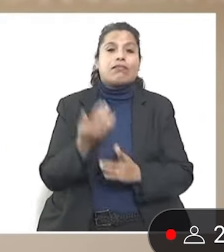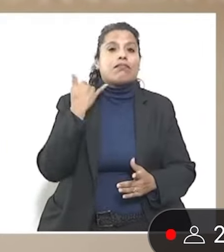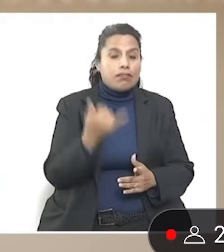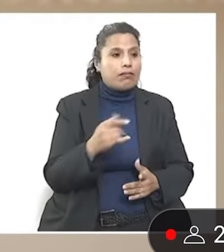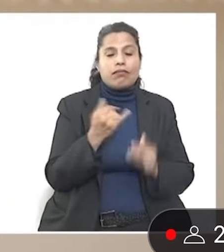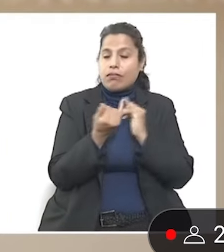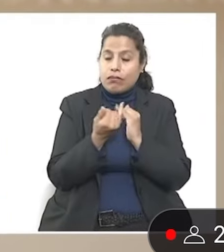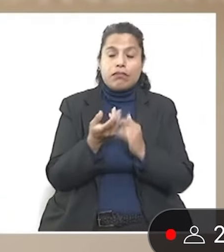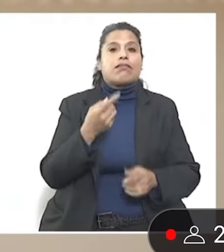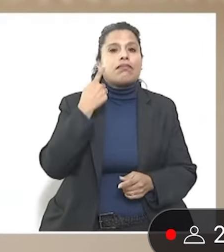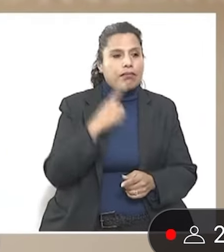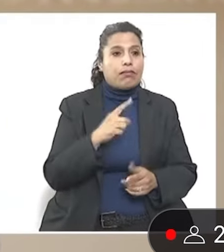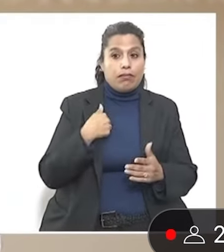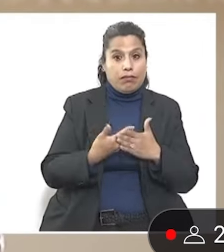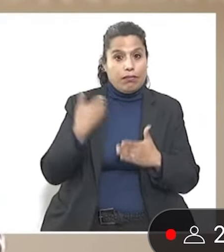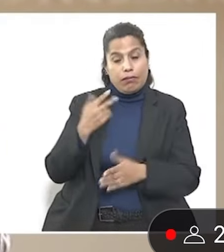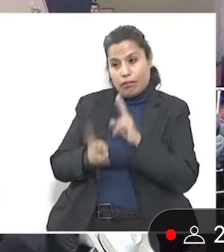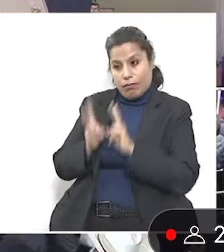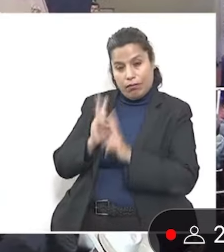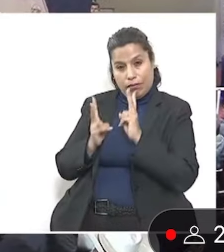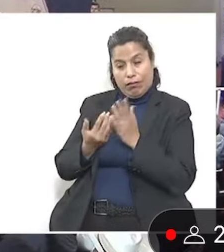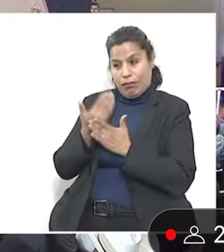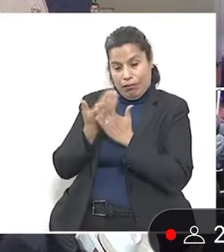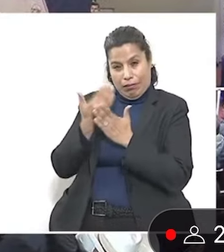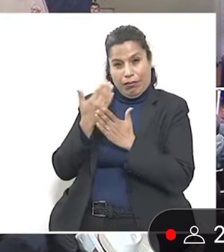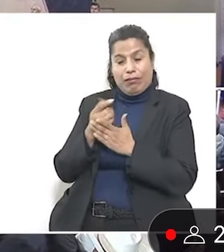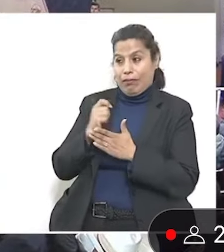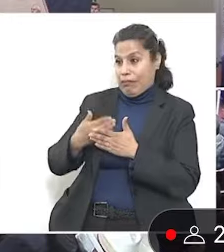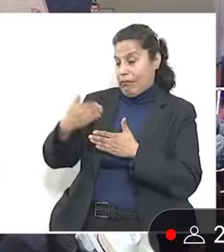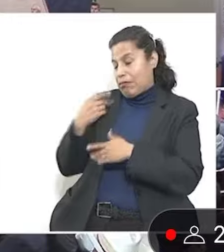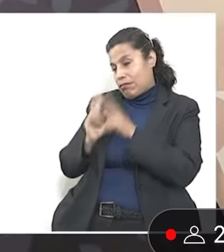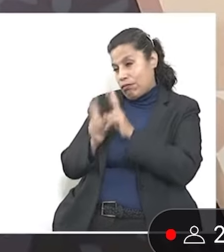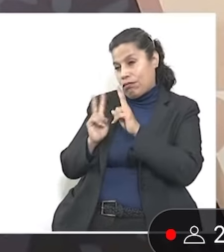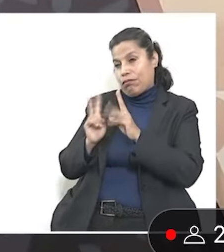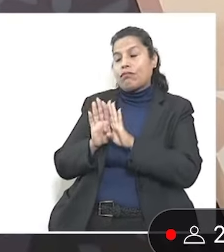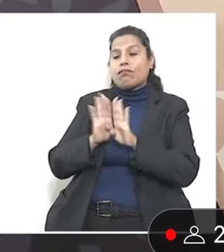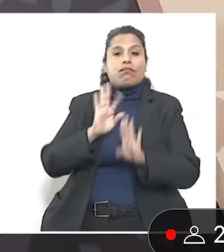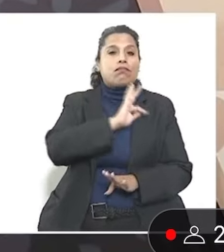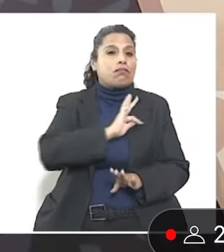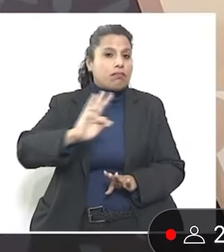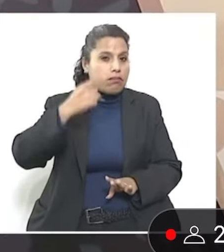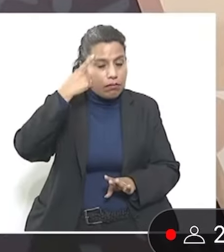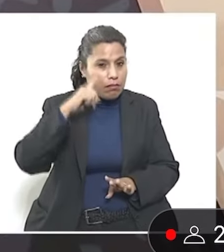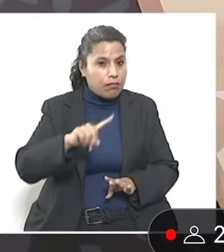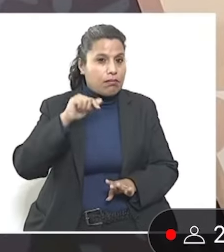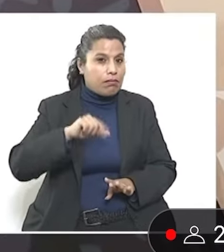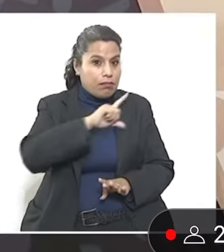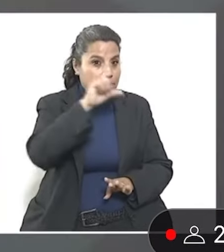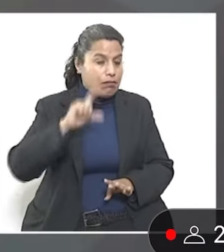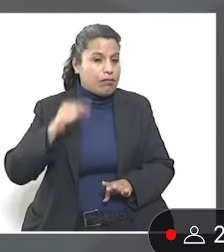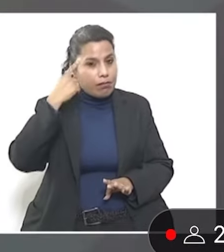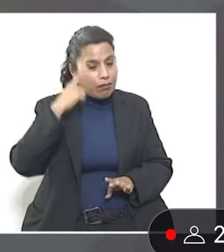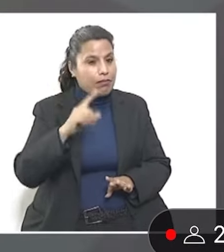Incluso, platicábamos en la mañana la posibilidad de recuperar la productora nacional de